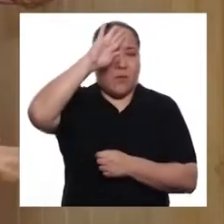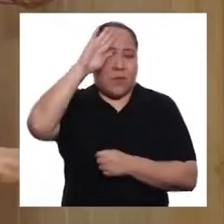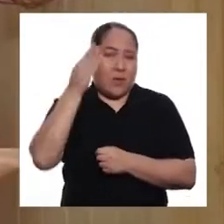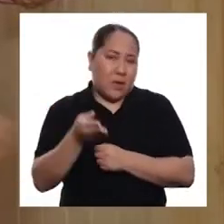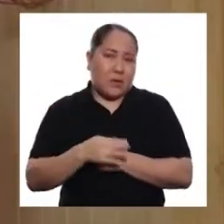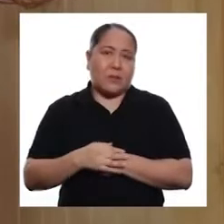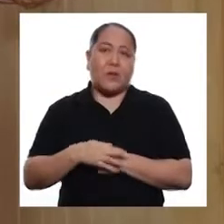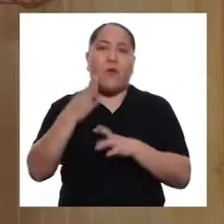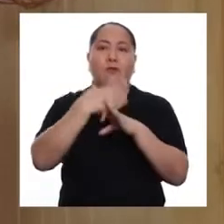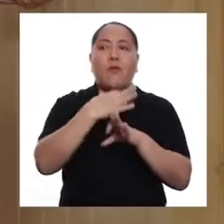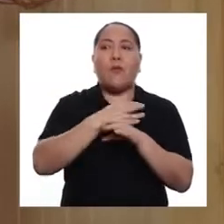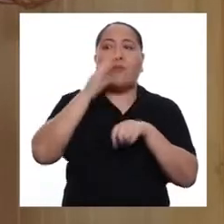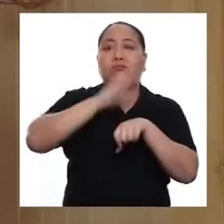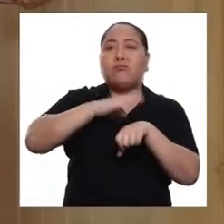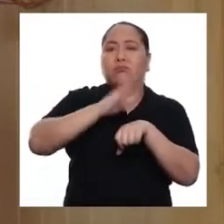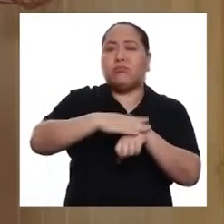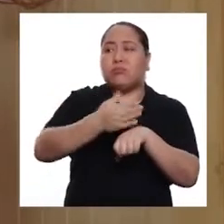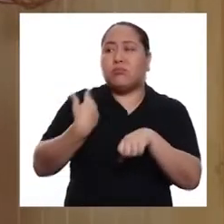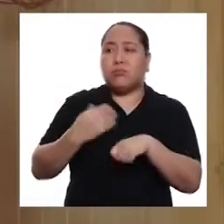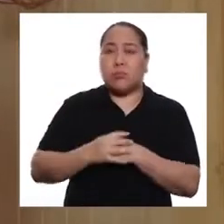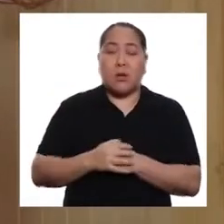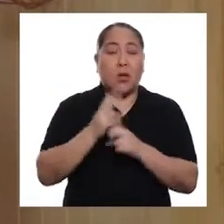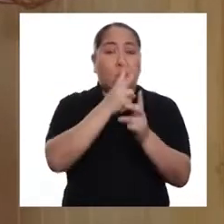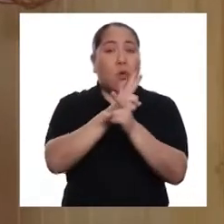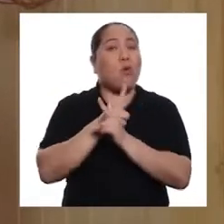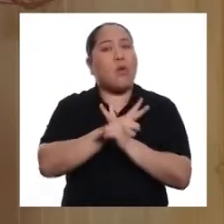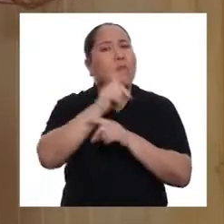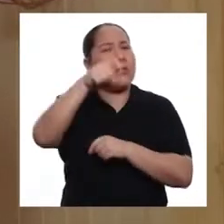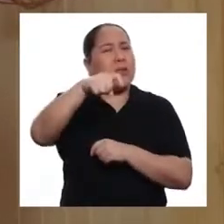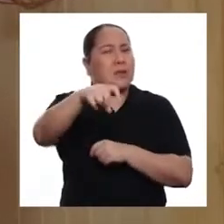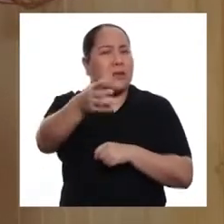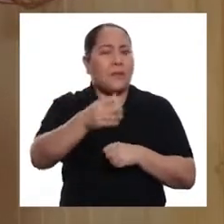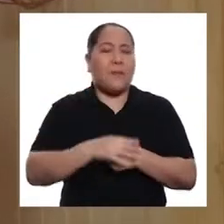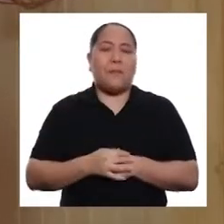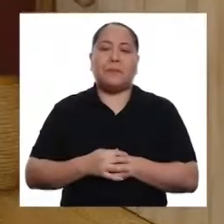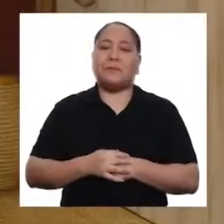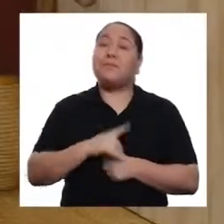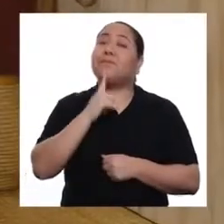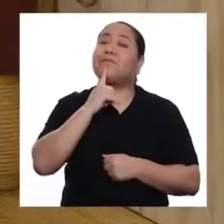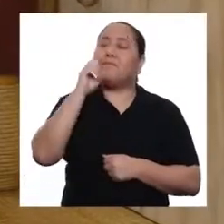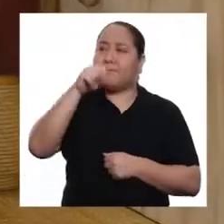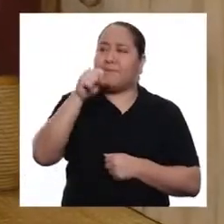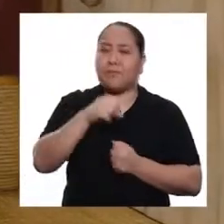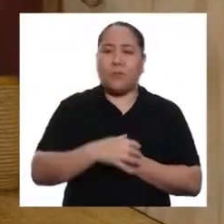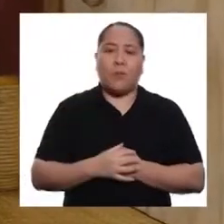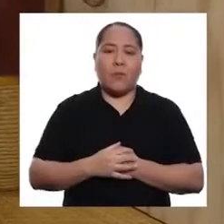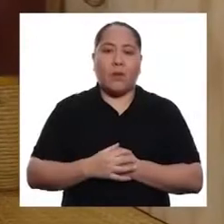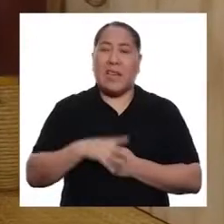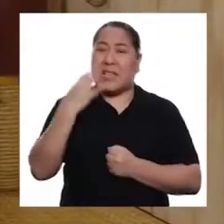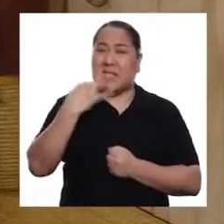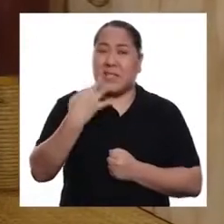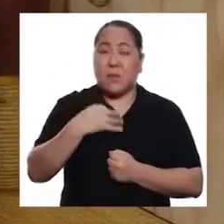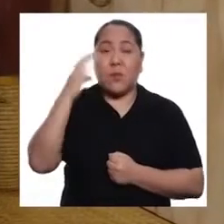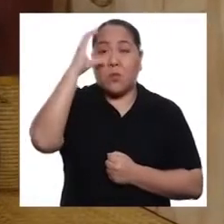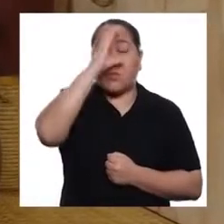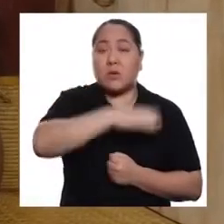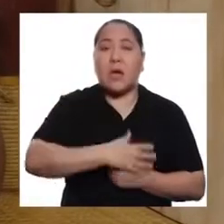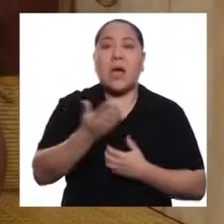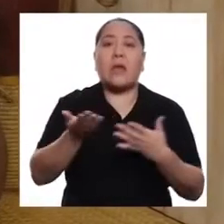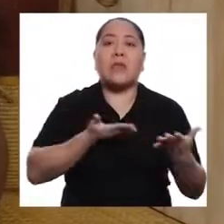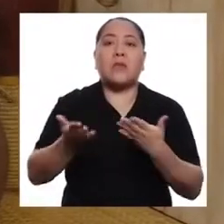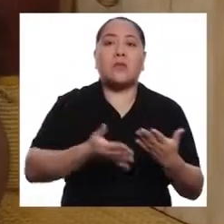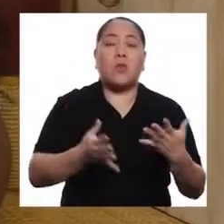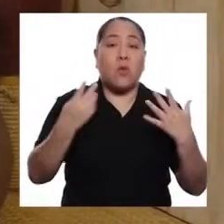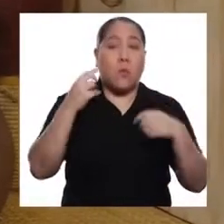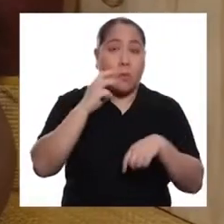enfermedades, las formas de prevenir y los cuidados necesarios. Ajá. Y siempre buscar